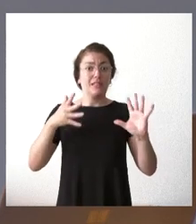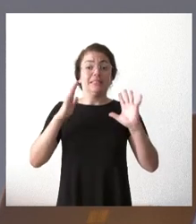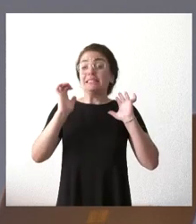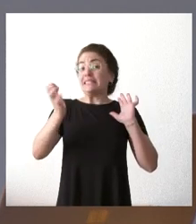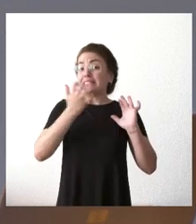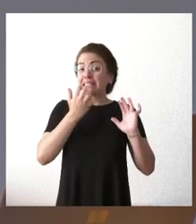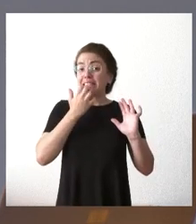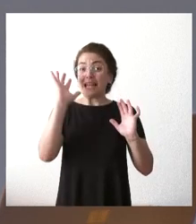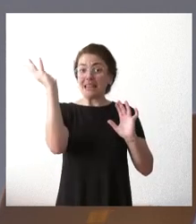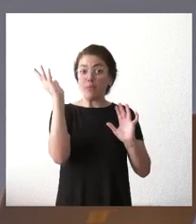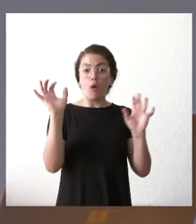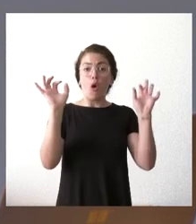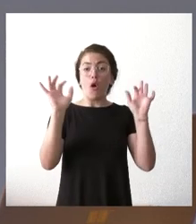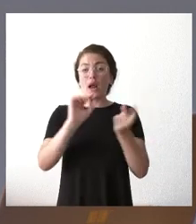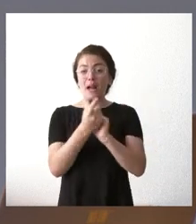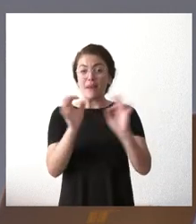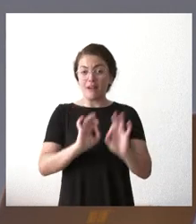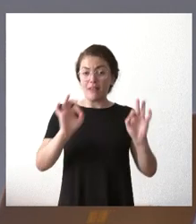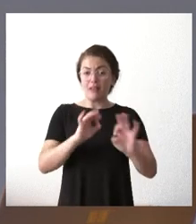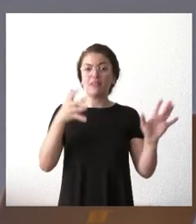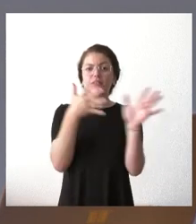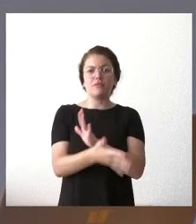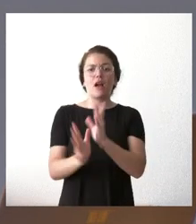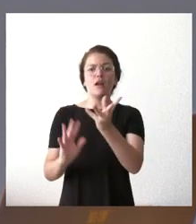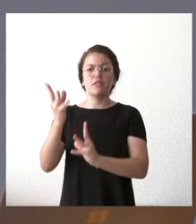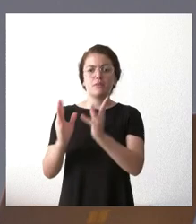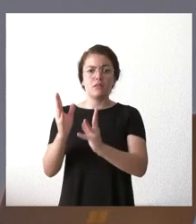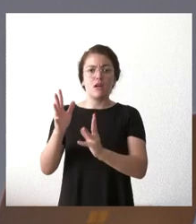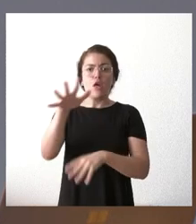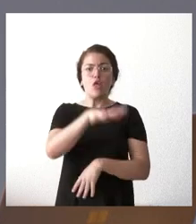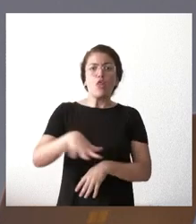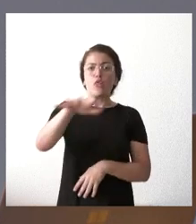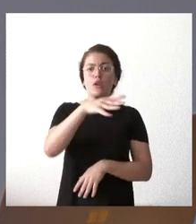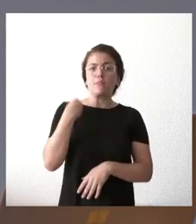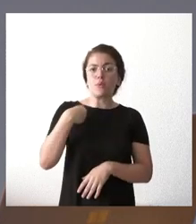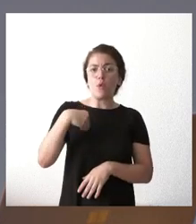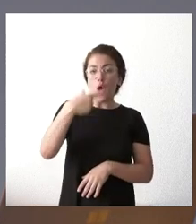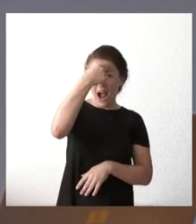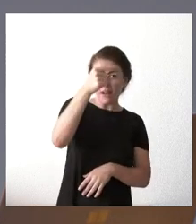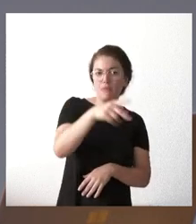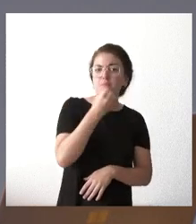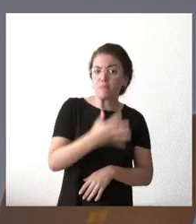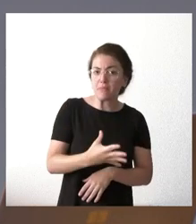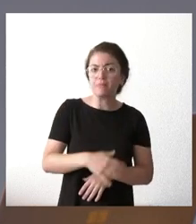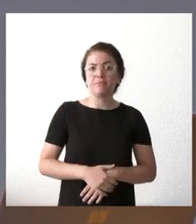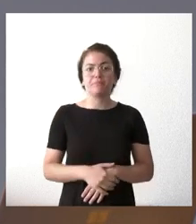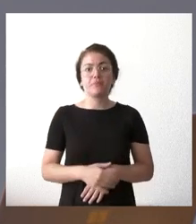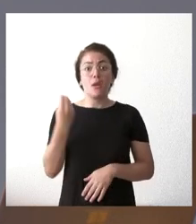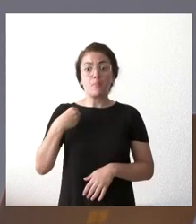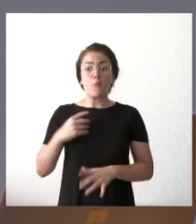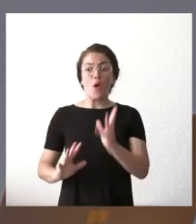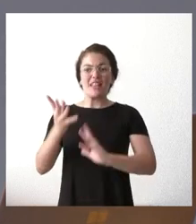cuestión, va bien el incendio de Cedreros-Hoyo de Pinares. Respecto a los incendios de León, había tres